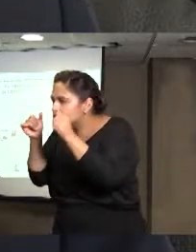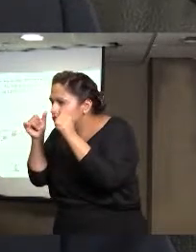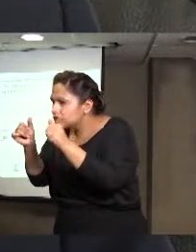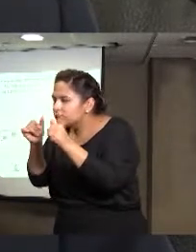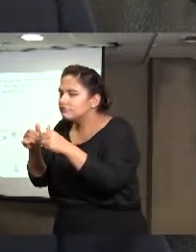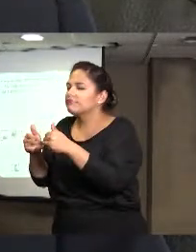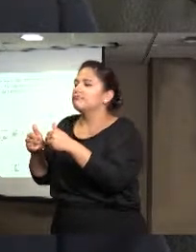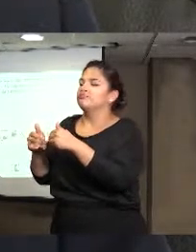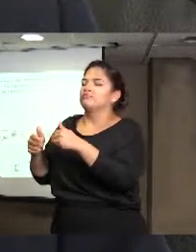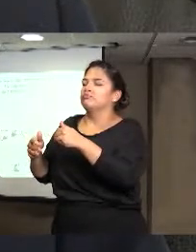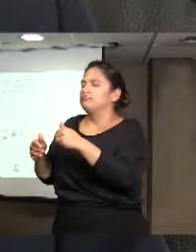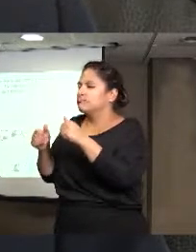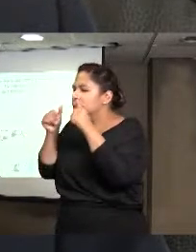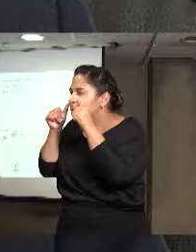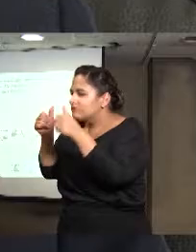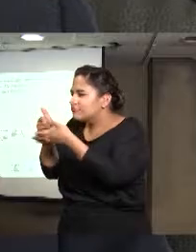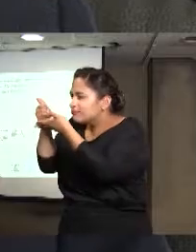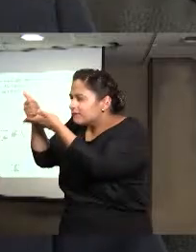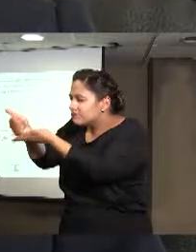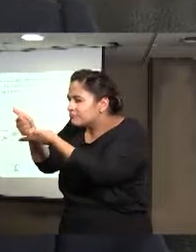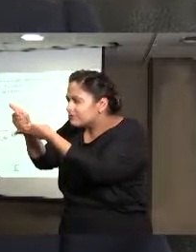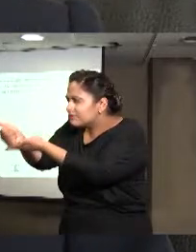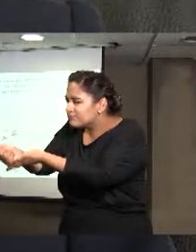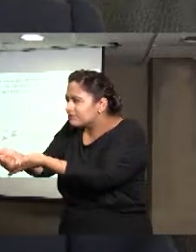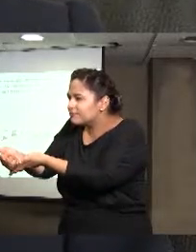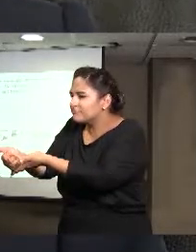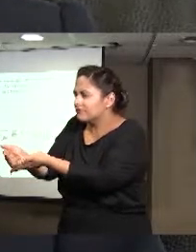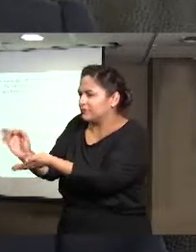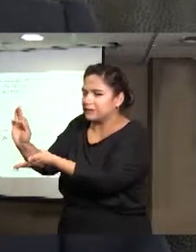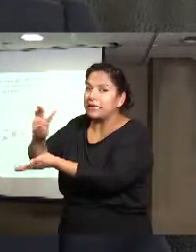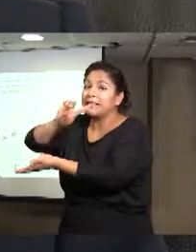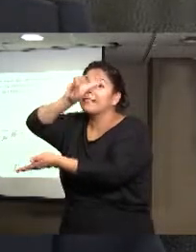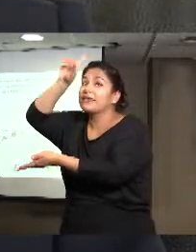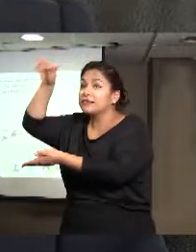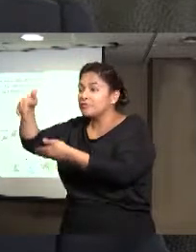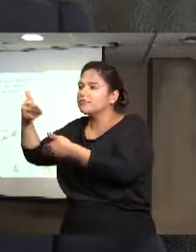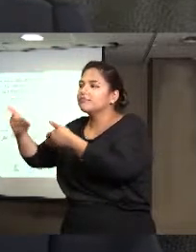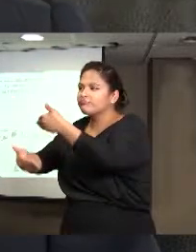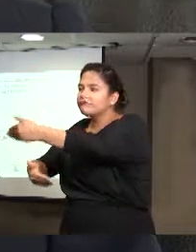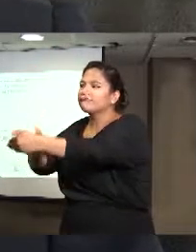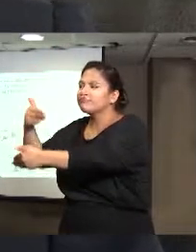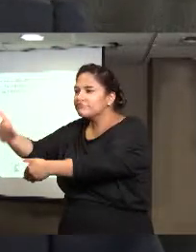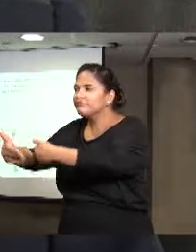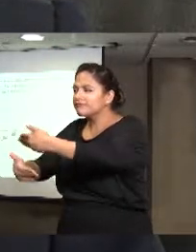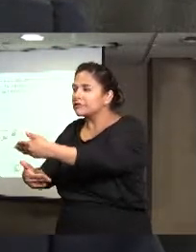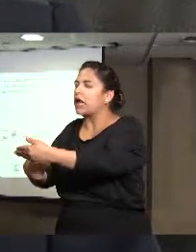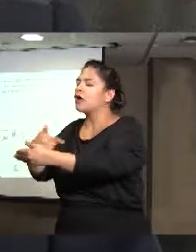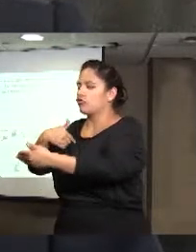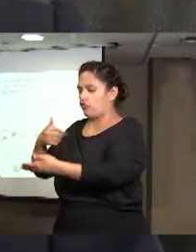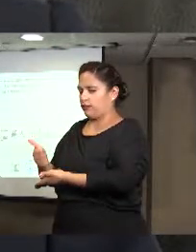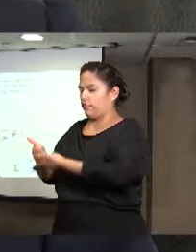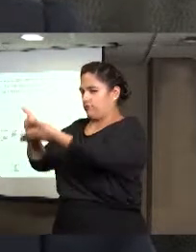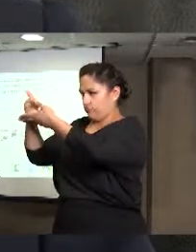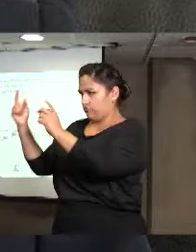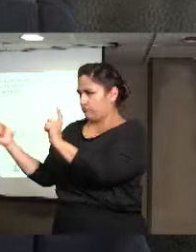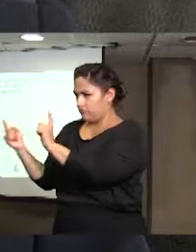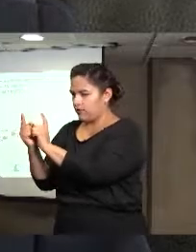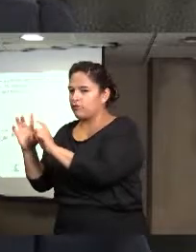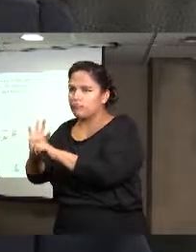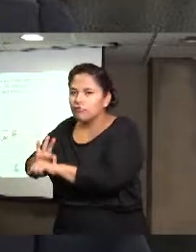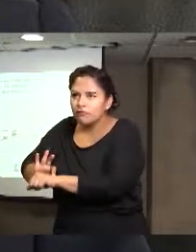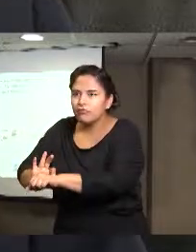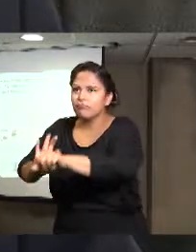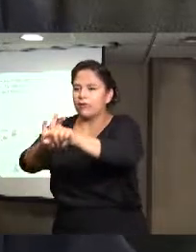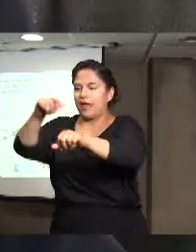confianza, para que en un momento dado, podamos acompañarle como consejo ciudadano, a hacer la denuncia, en los casos que son en la Ciudad